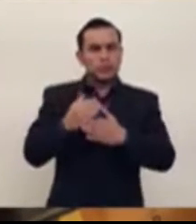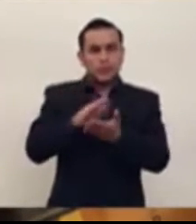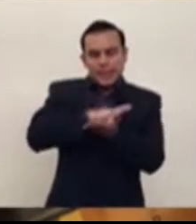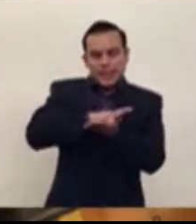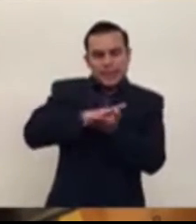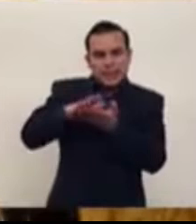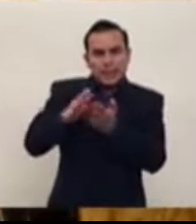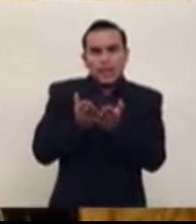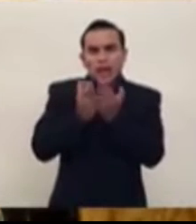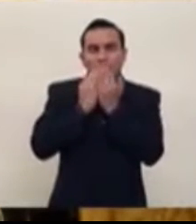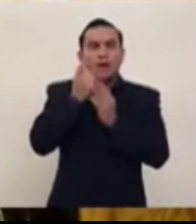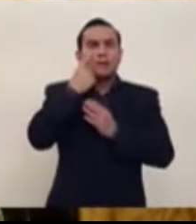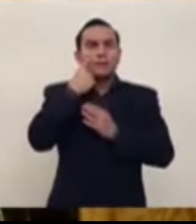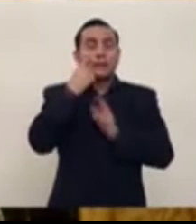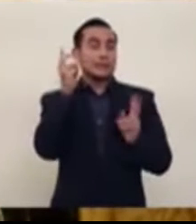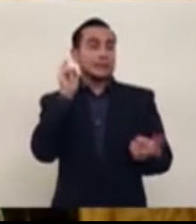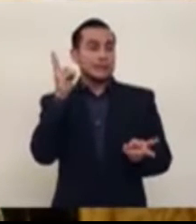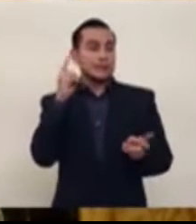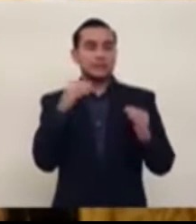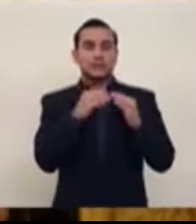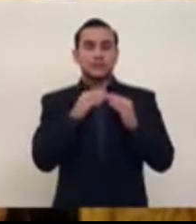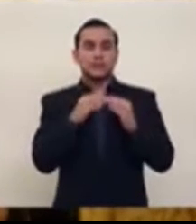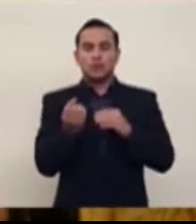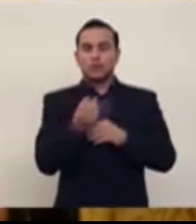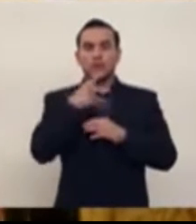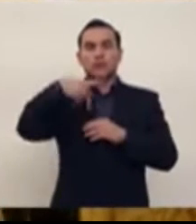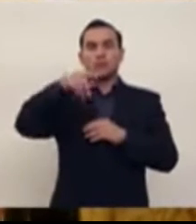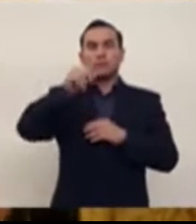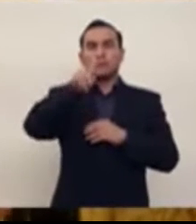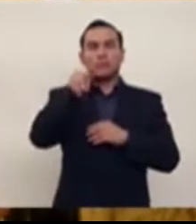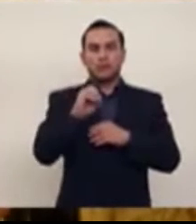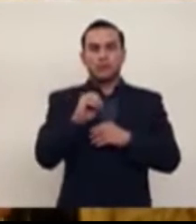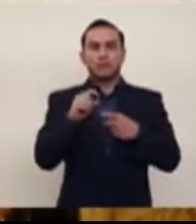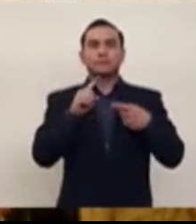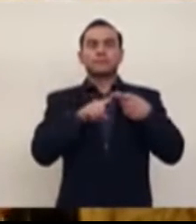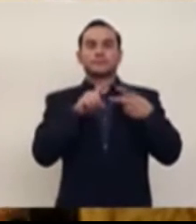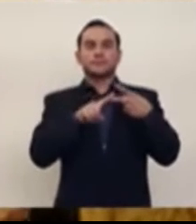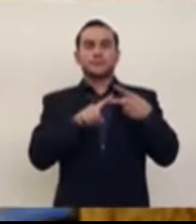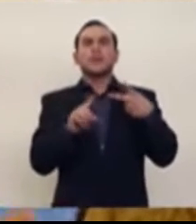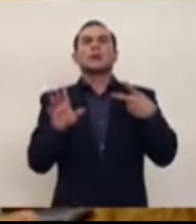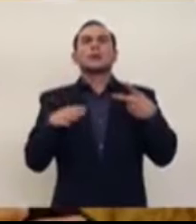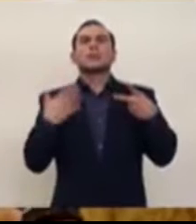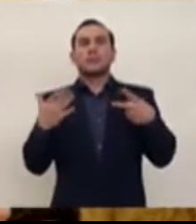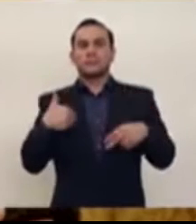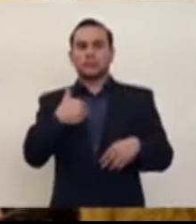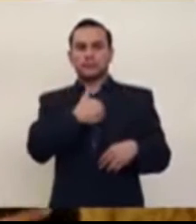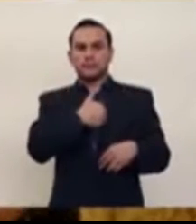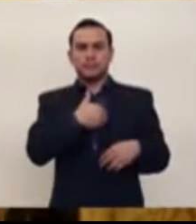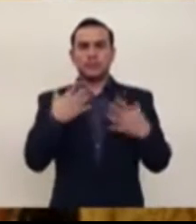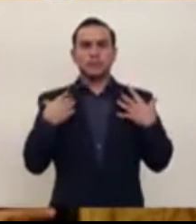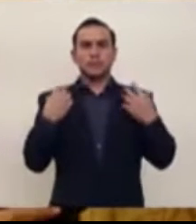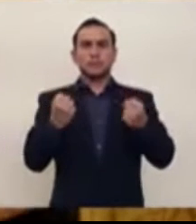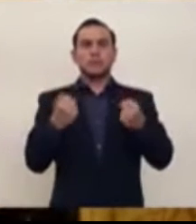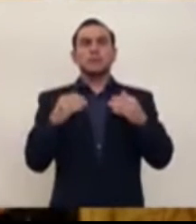del área metropolitana y en la apertura de los pozos. Y también quiero preguntarle por qué la ministra de Salud y el presidente de